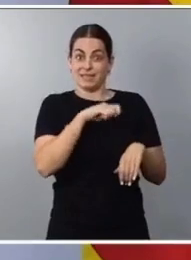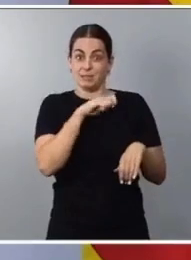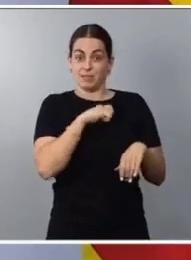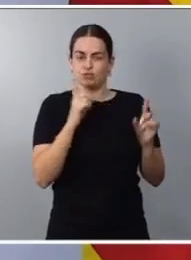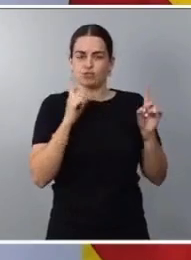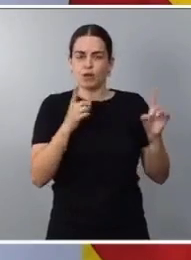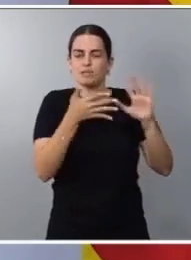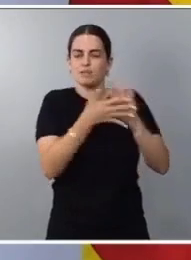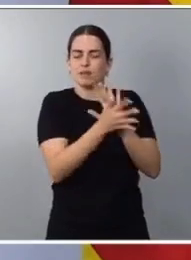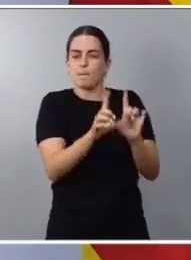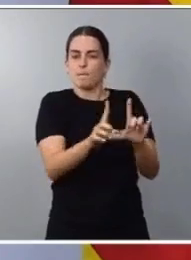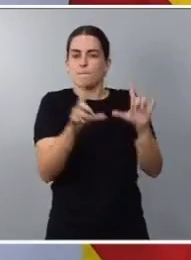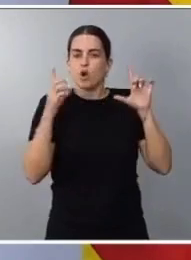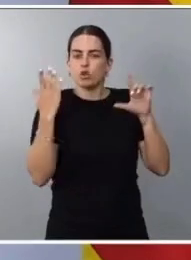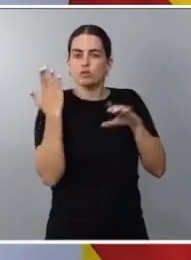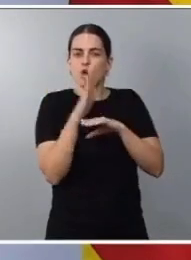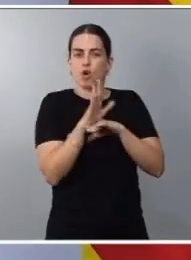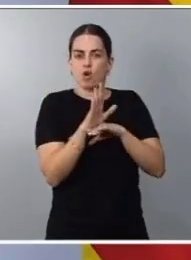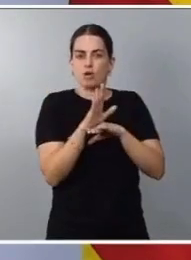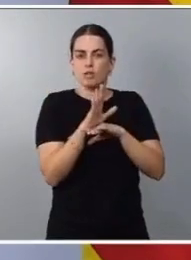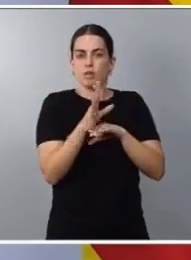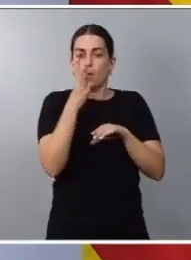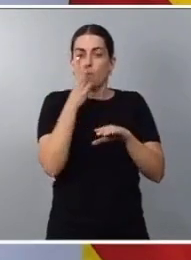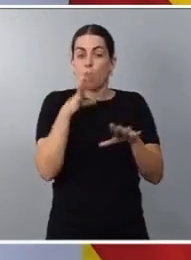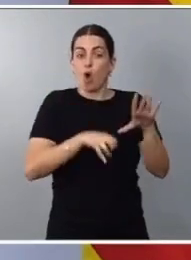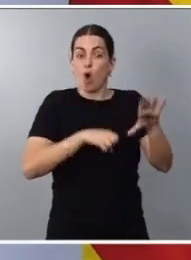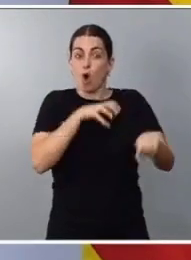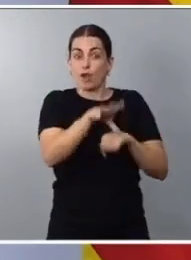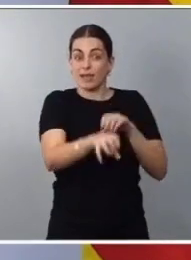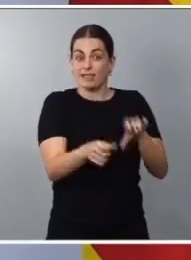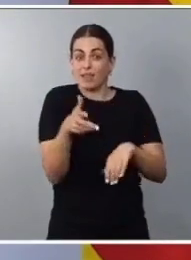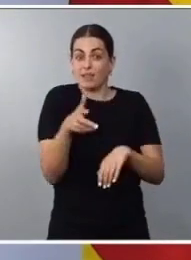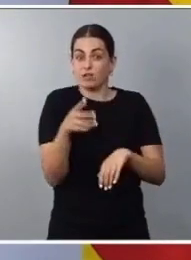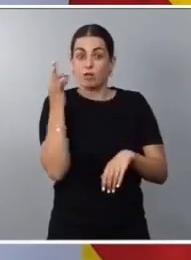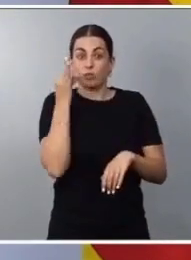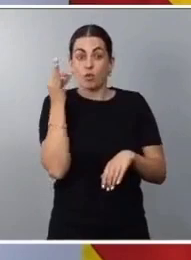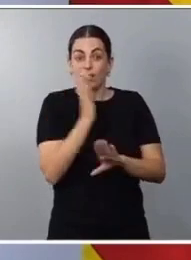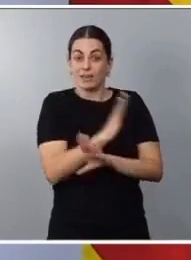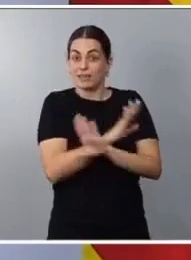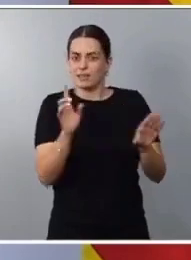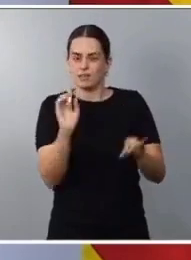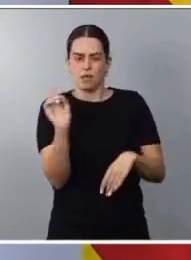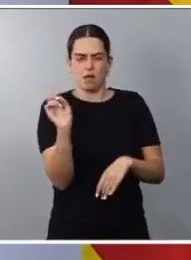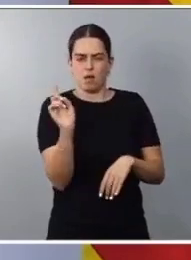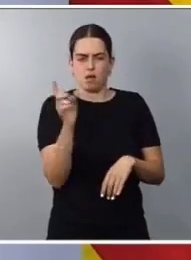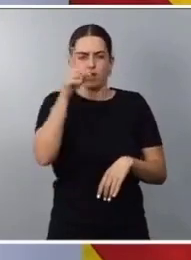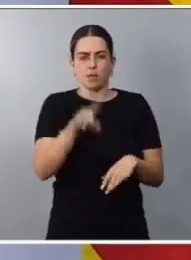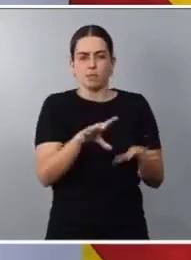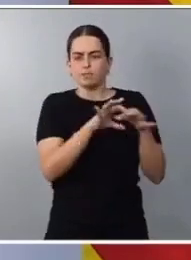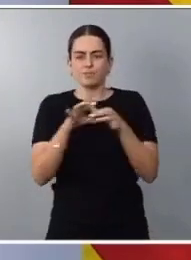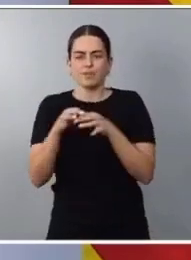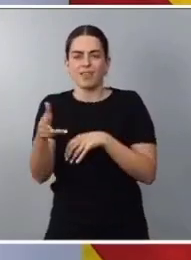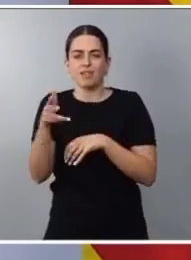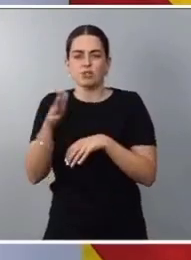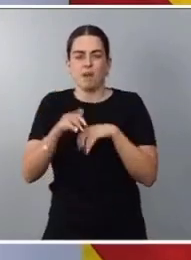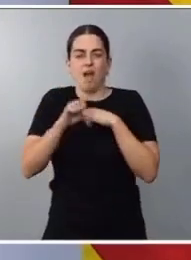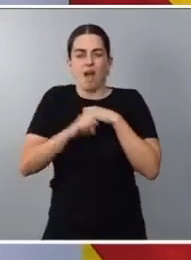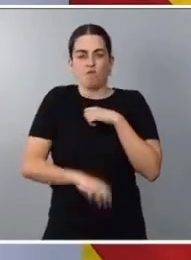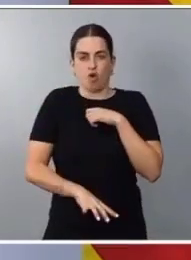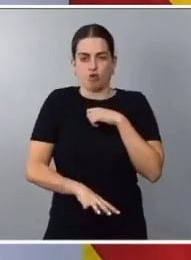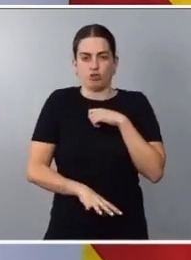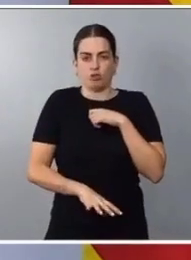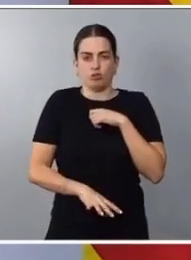protagonista de los principales conquistas de derechos de las mujeres, sino que, particularmente, lo que tiene que ver con el derecho al aborto, no solamente